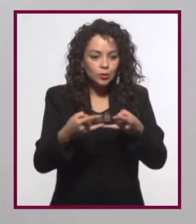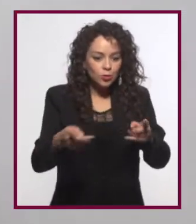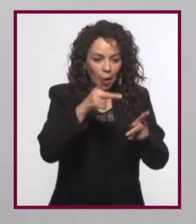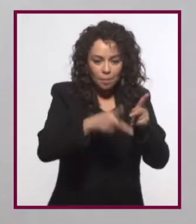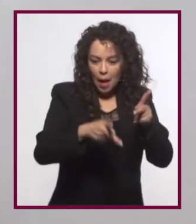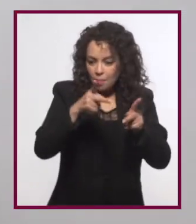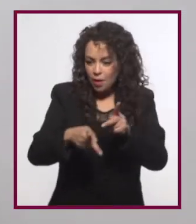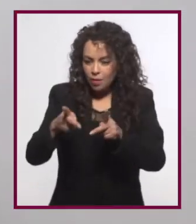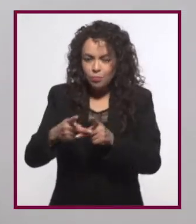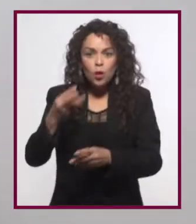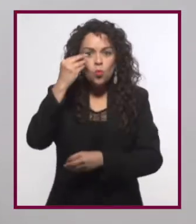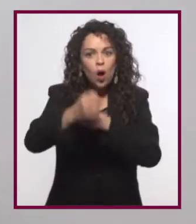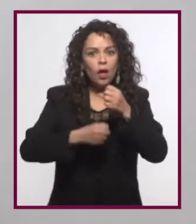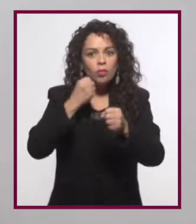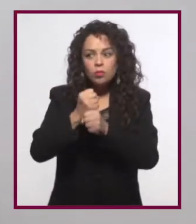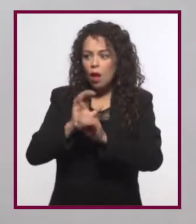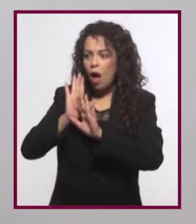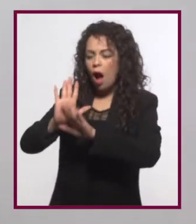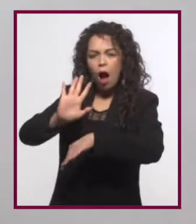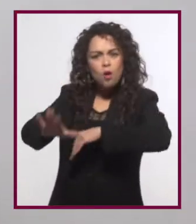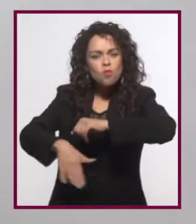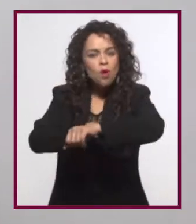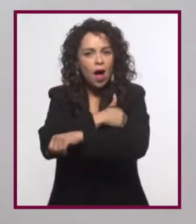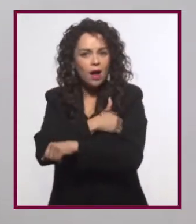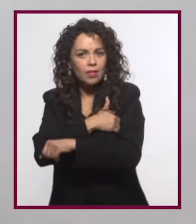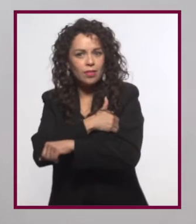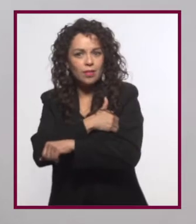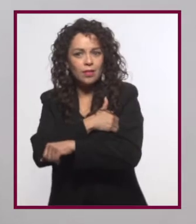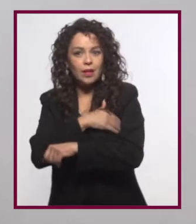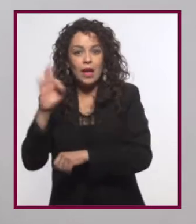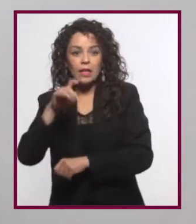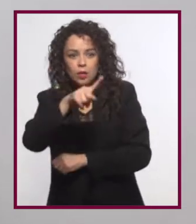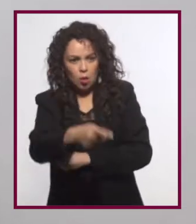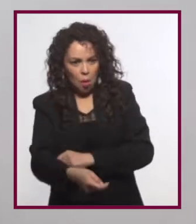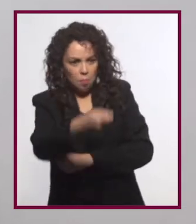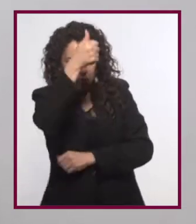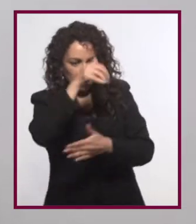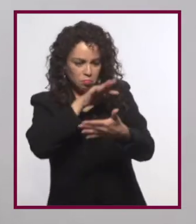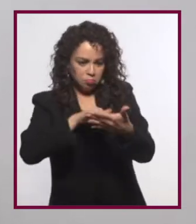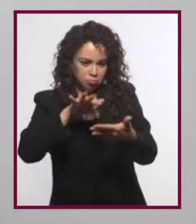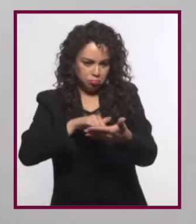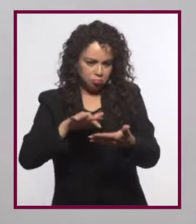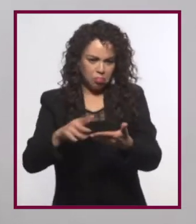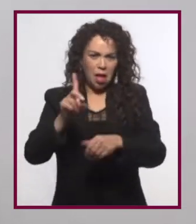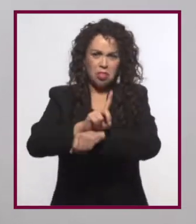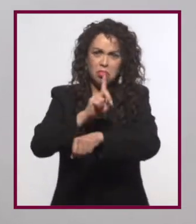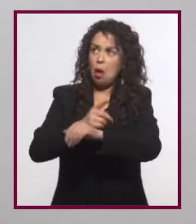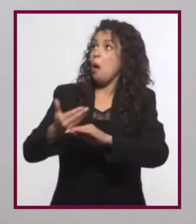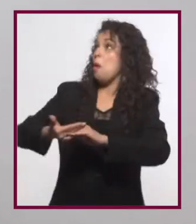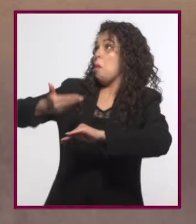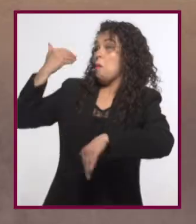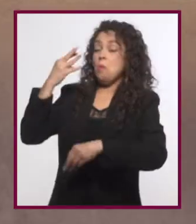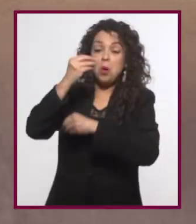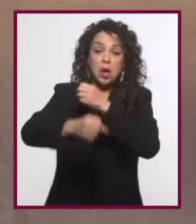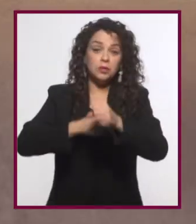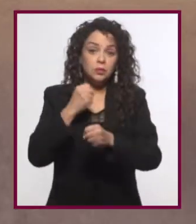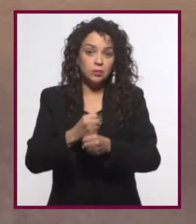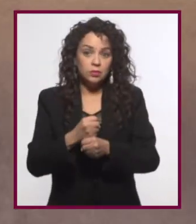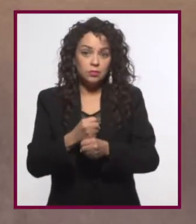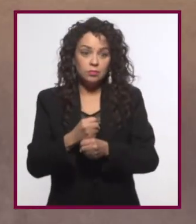¿Cuántos años tendrán guardados ahí? A lo mejor eres el primero en leerlos en quién sabe cuánto tiempo. Sí.